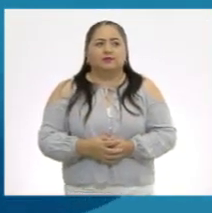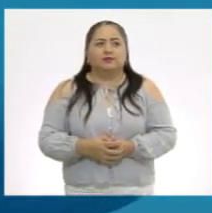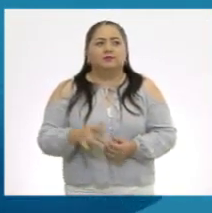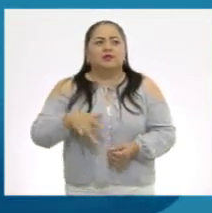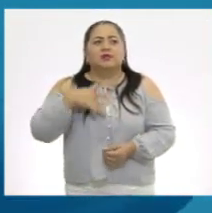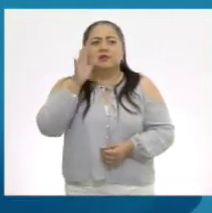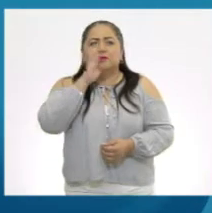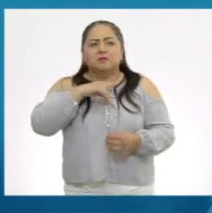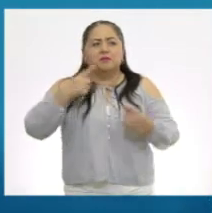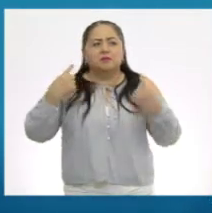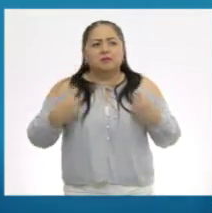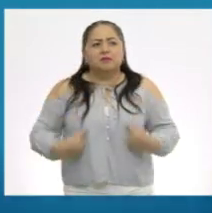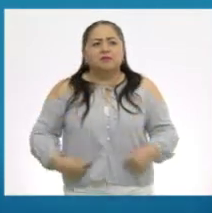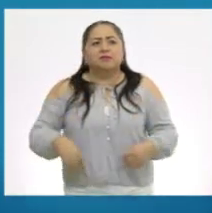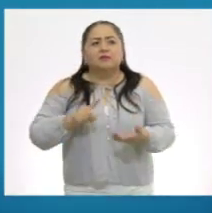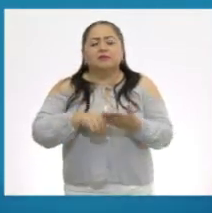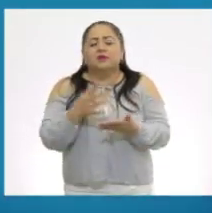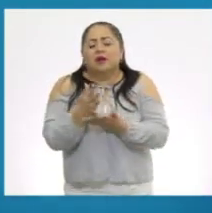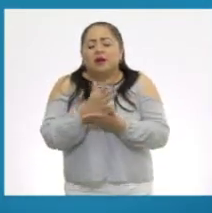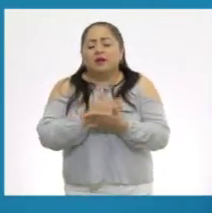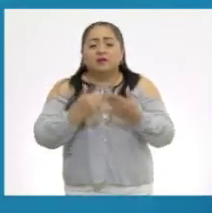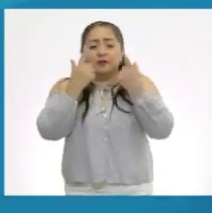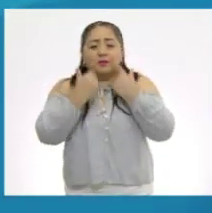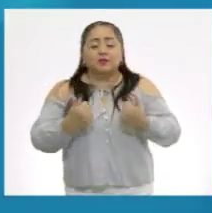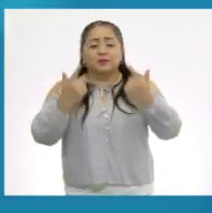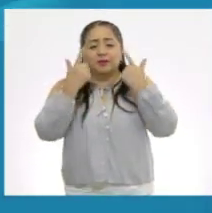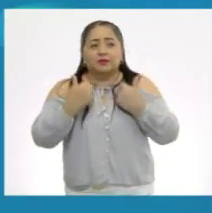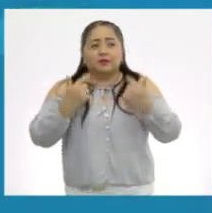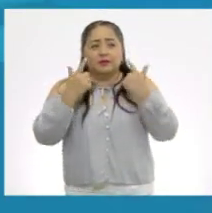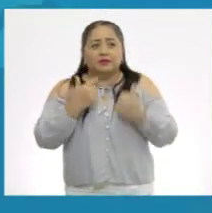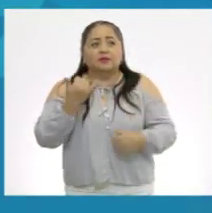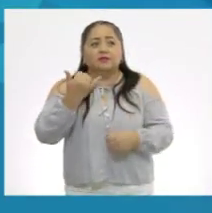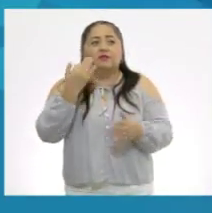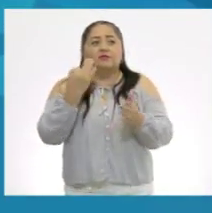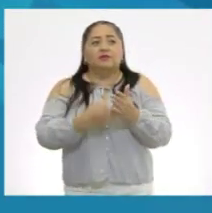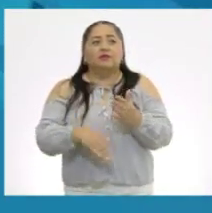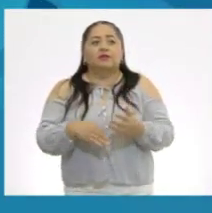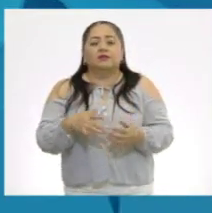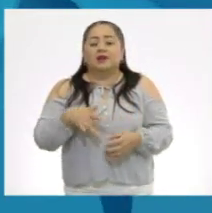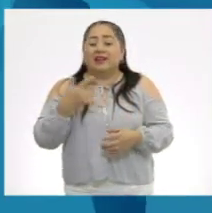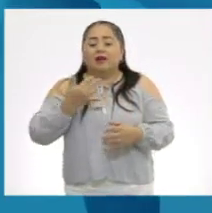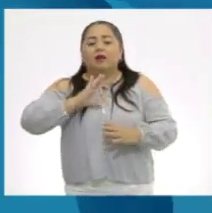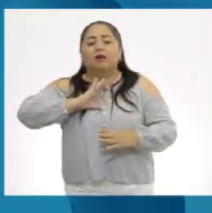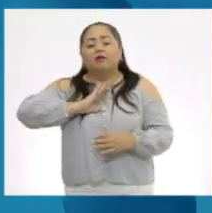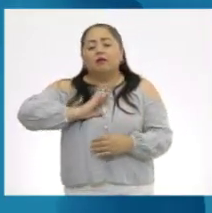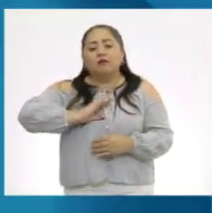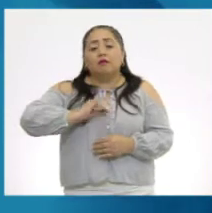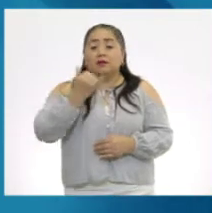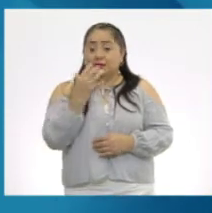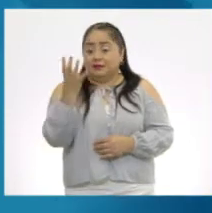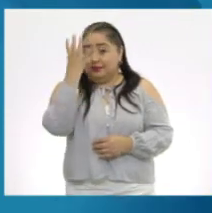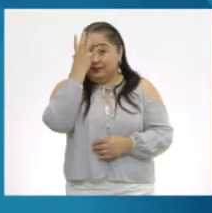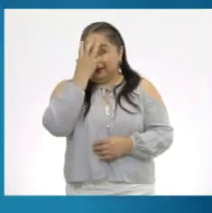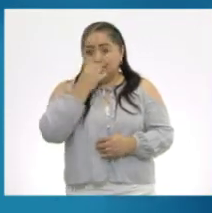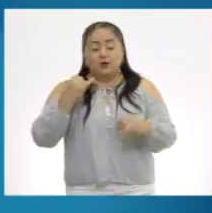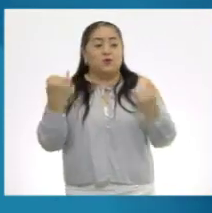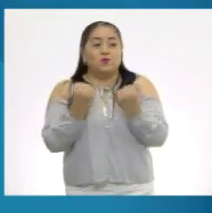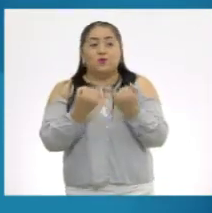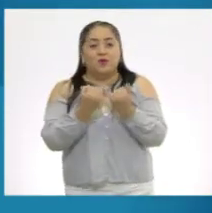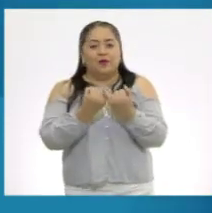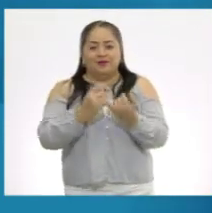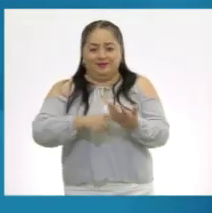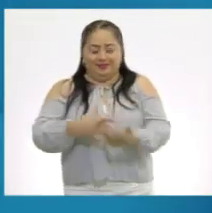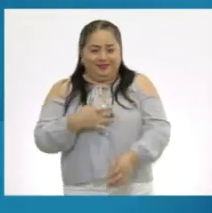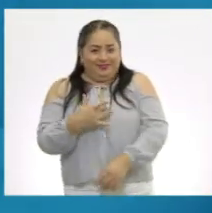me dan muchas ganas de llorar y me falta el ánimo. La tristeza, al igual que las